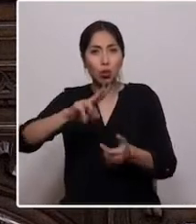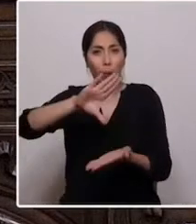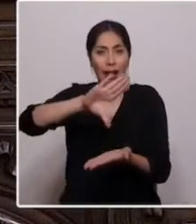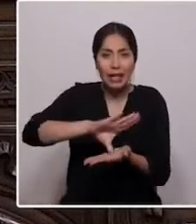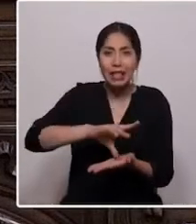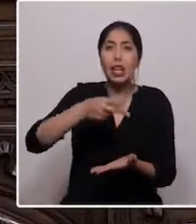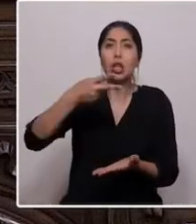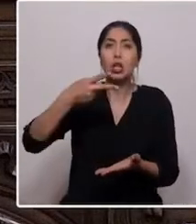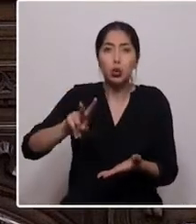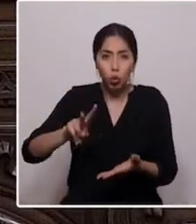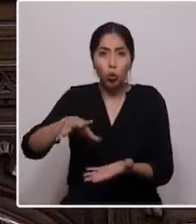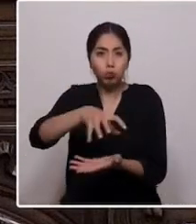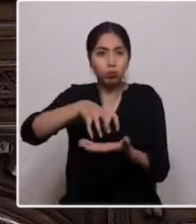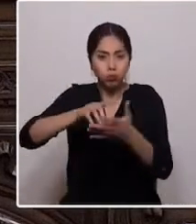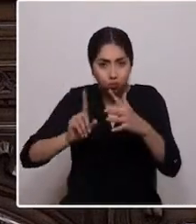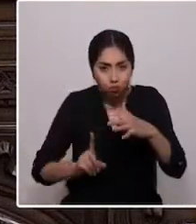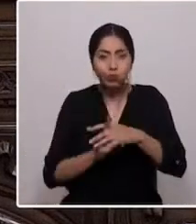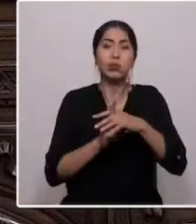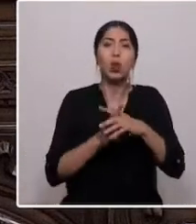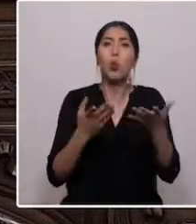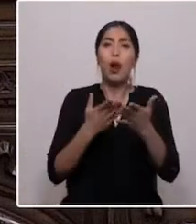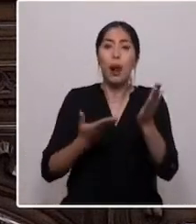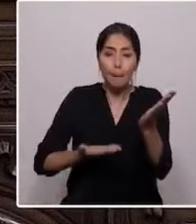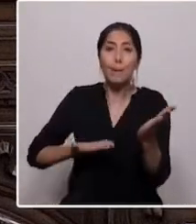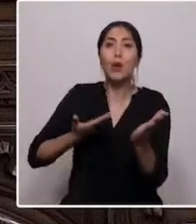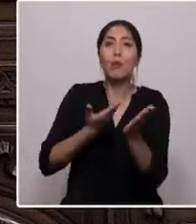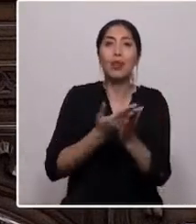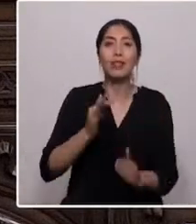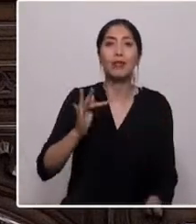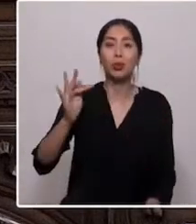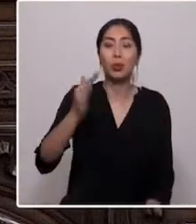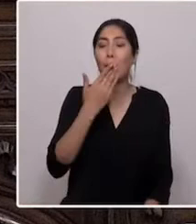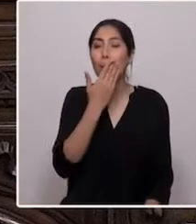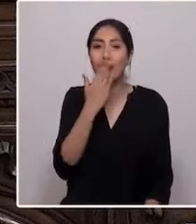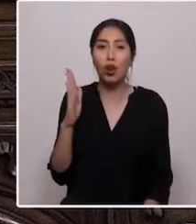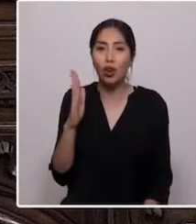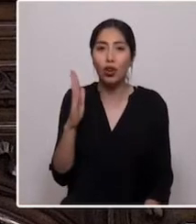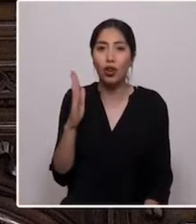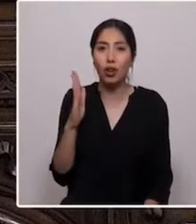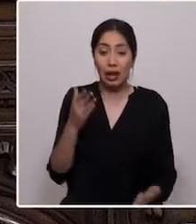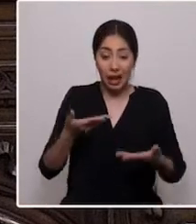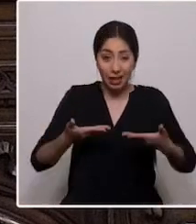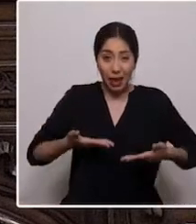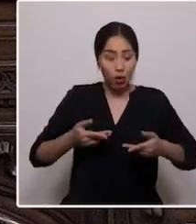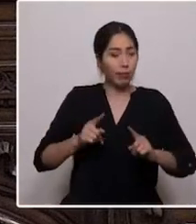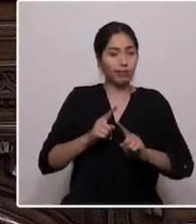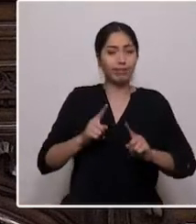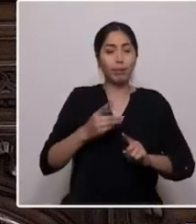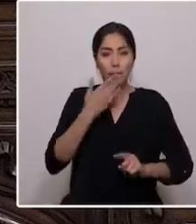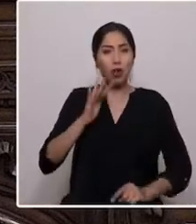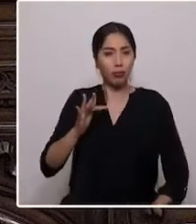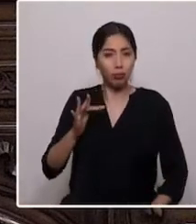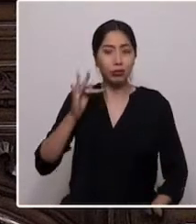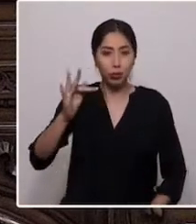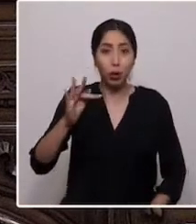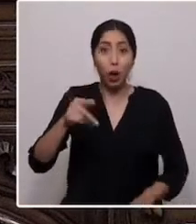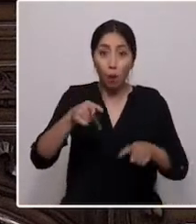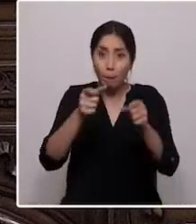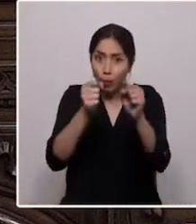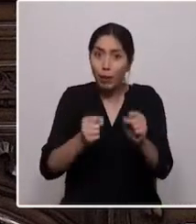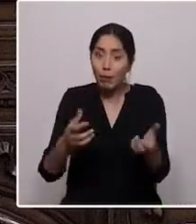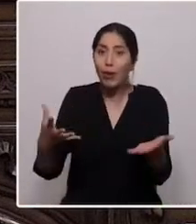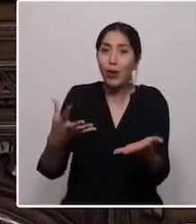su tierra, que es proponer un futuro mejor que el presente que vivimos. Y en eso podemos lograr lo